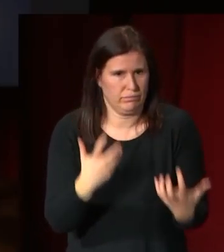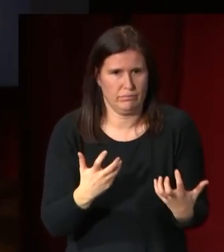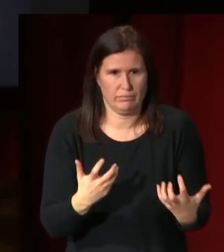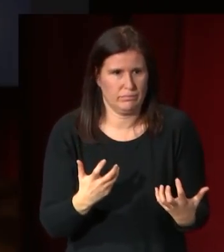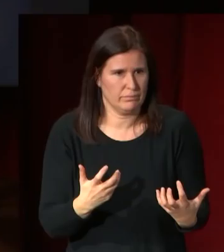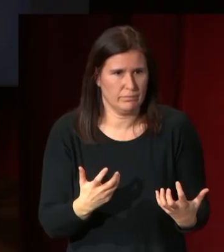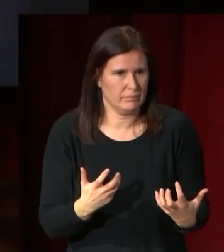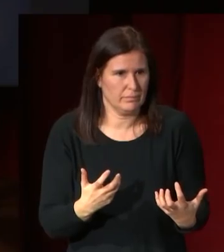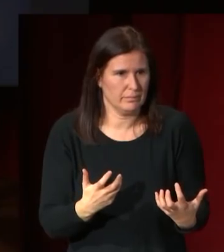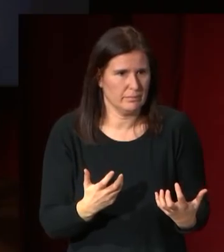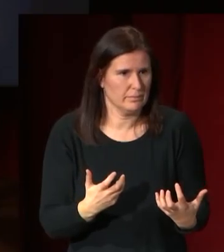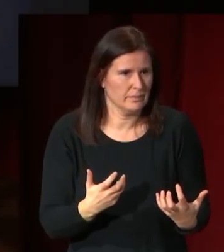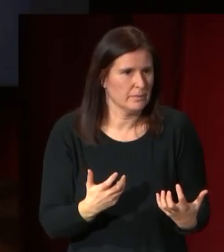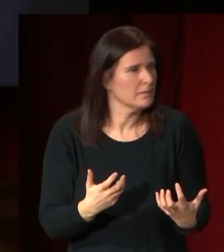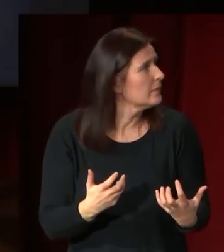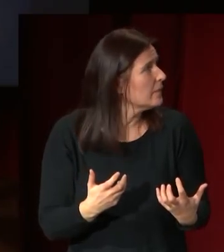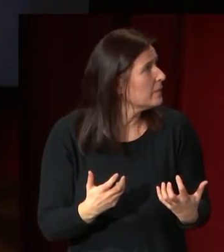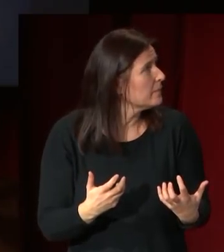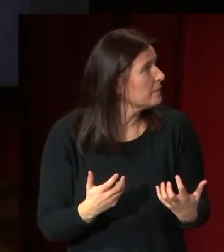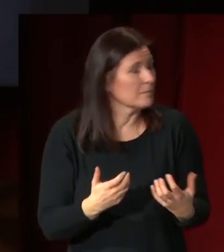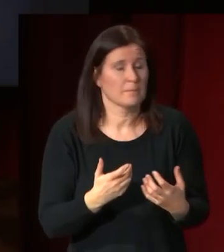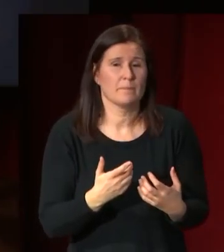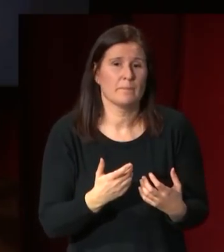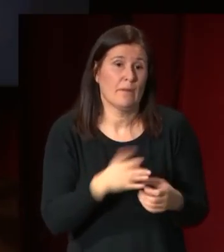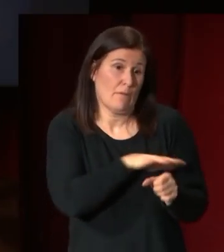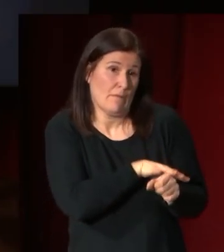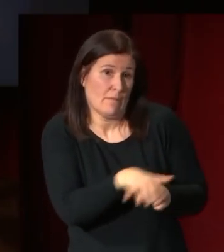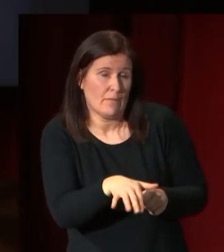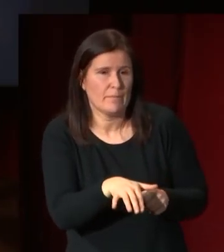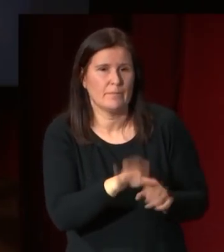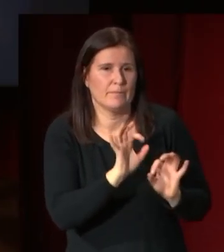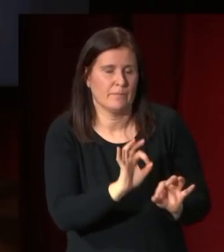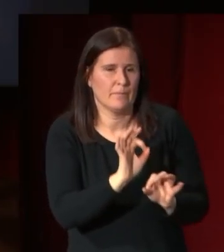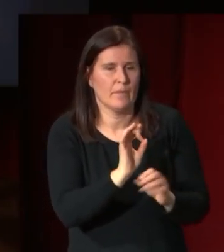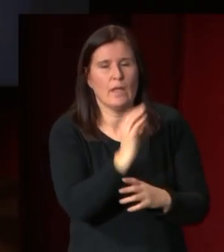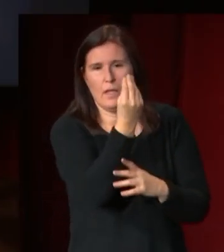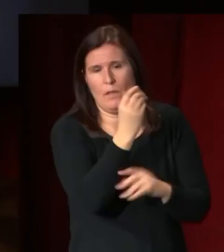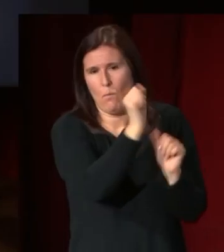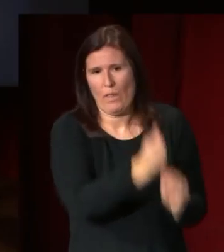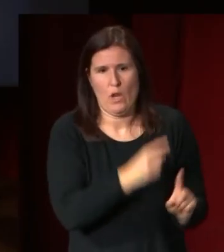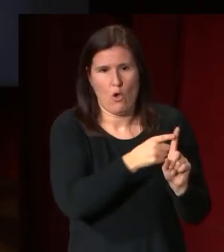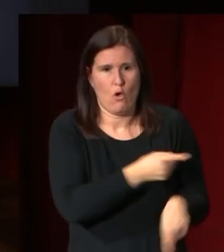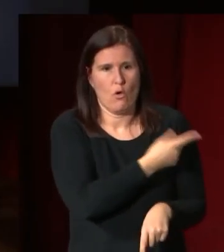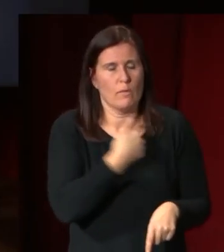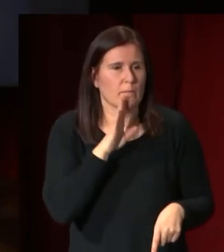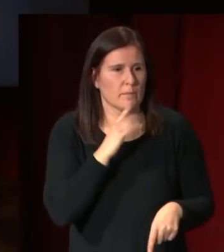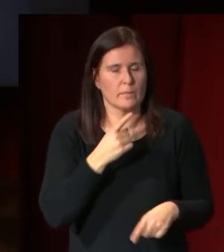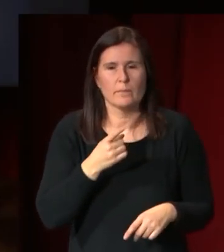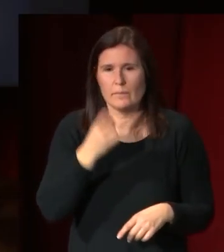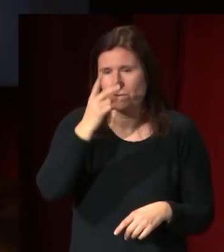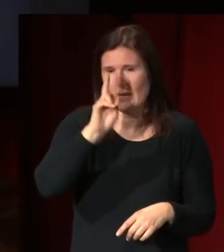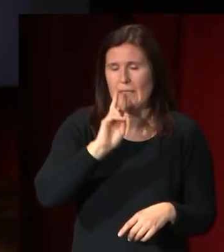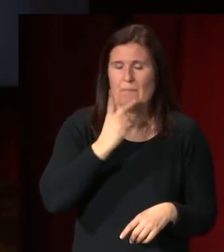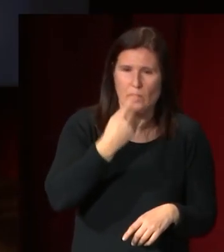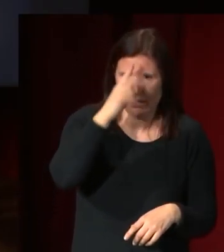digamos resabios de un modelo que es un modelo que ha marcado la historia el hermafrodita borghese igual que vemos